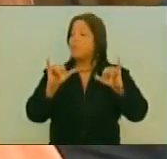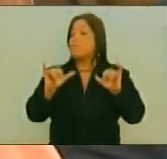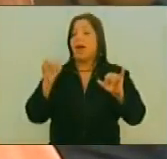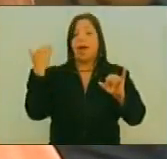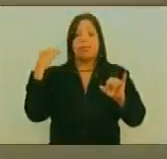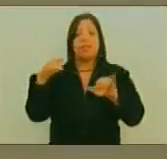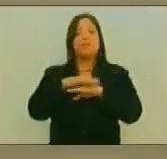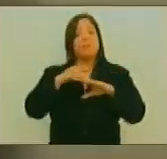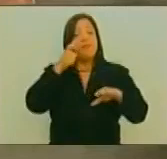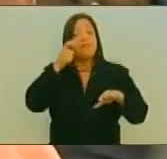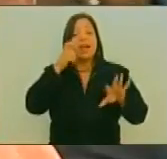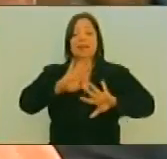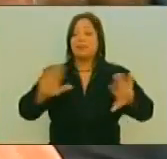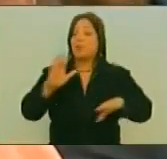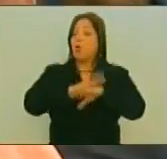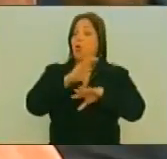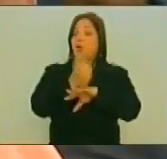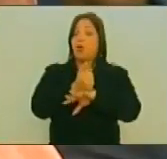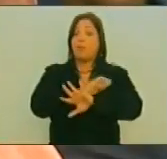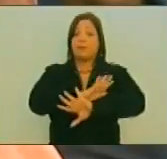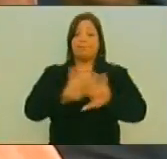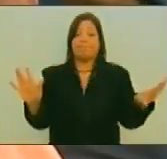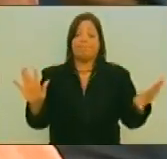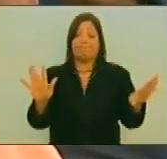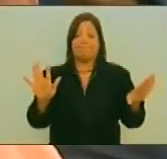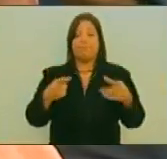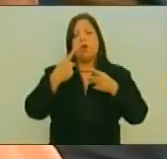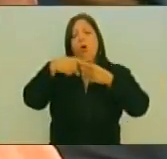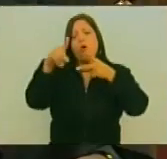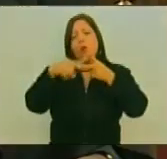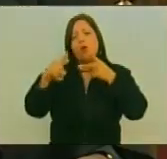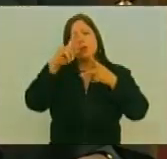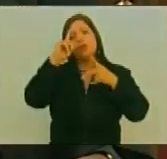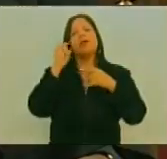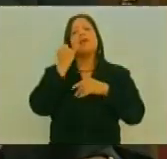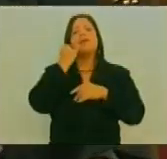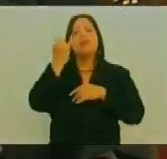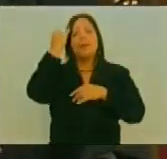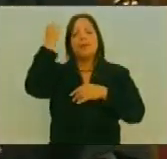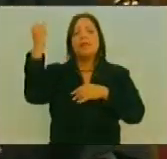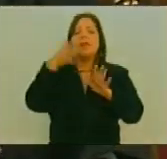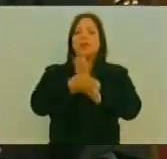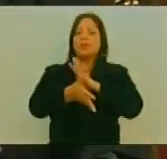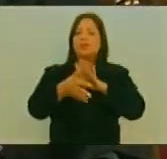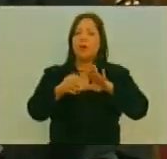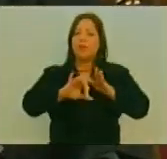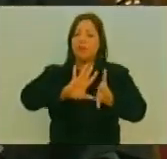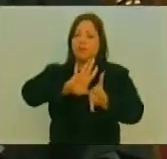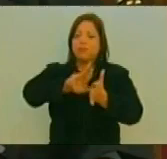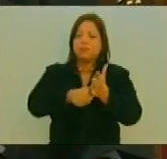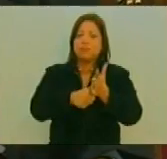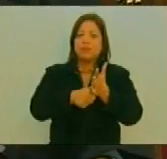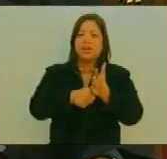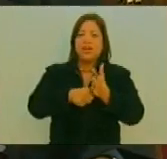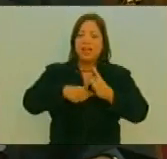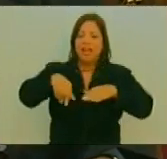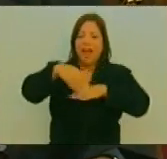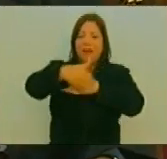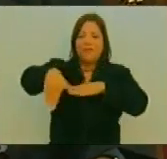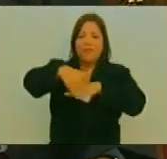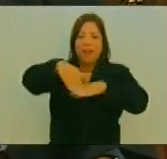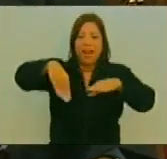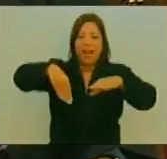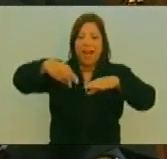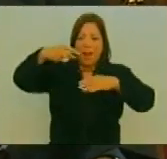En otro orden De ideas Dio información Sobre el caso Del desfalco En la faja Petrolífera Del